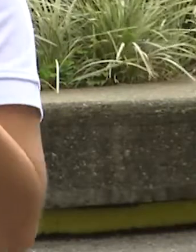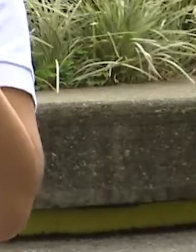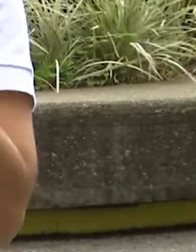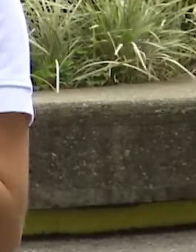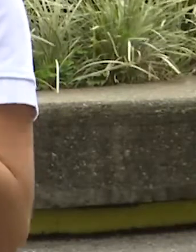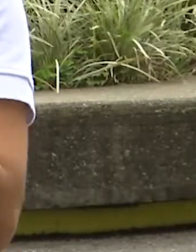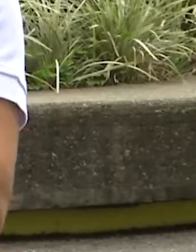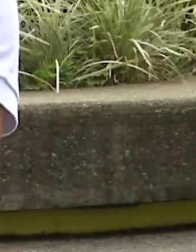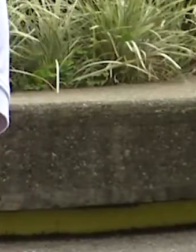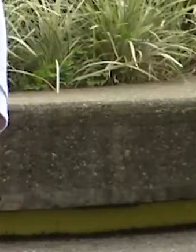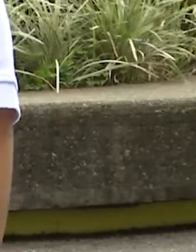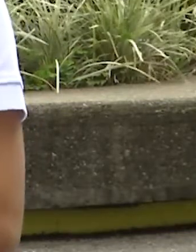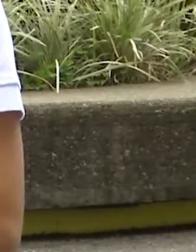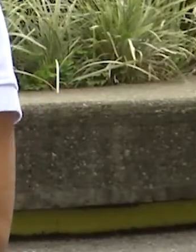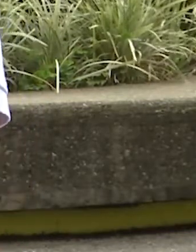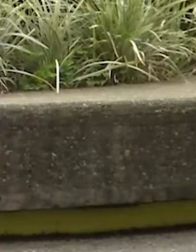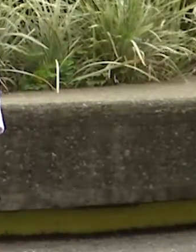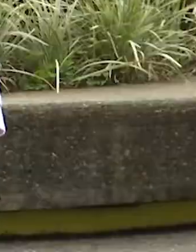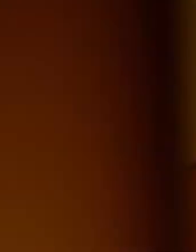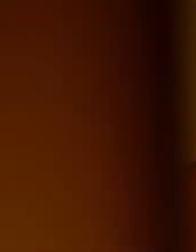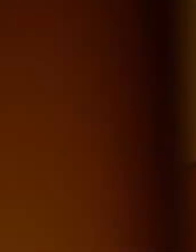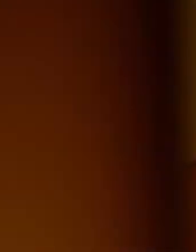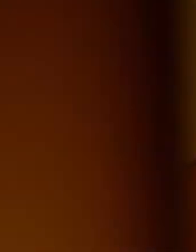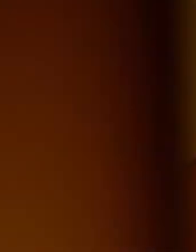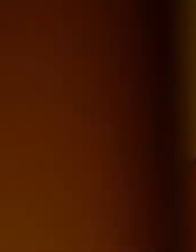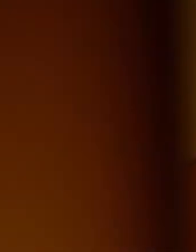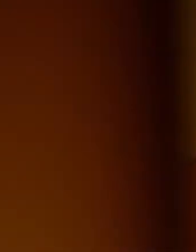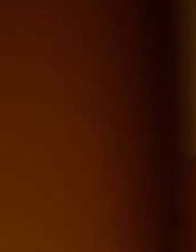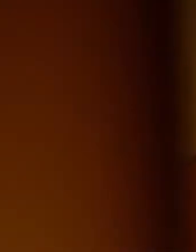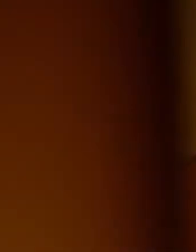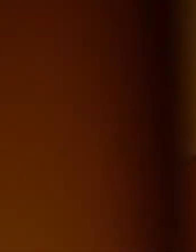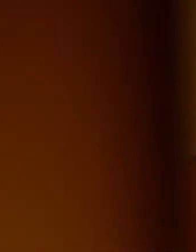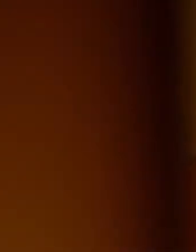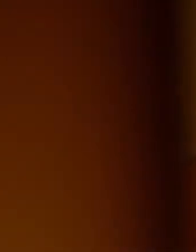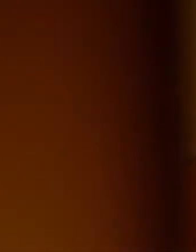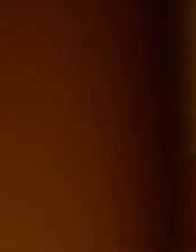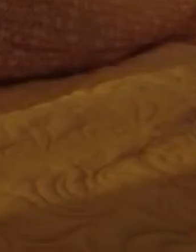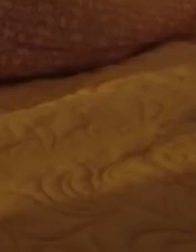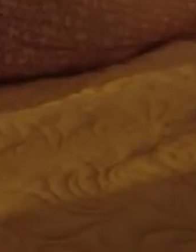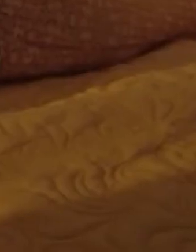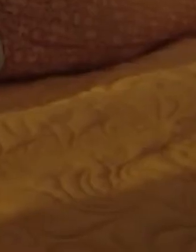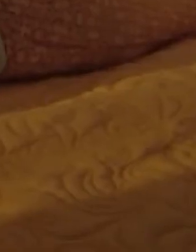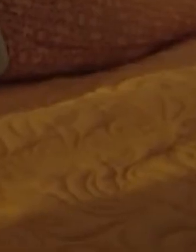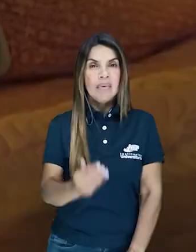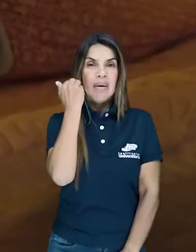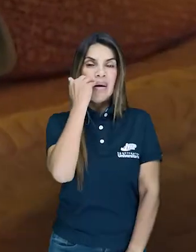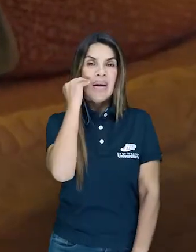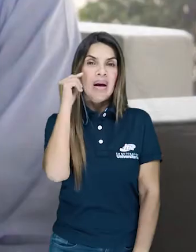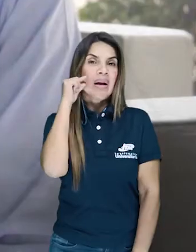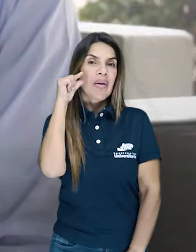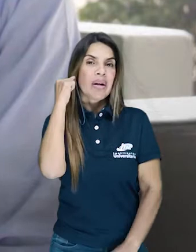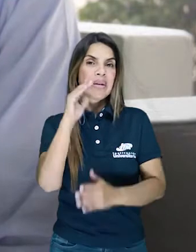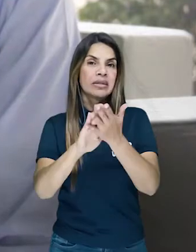tenía lengua de señas. Y tuve siempre un acompañamiento de intérprete que me estuvo guiando en esta parte y fue una experiencia de dos meses.